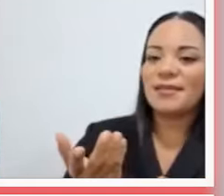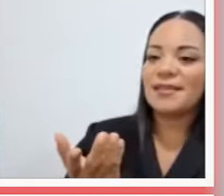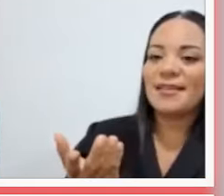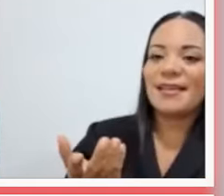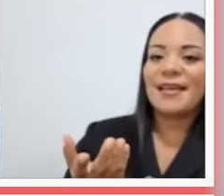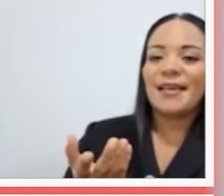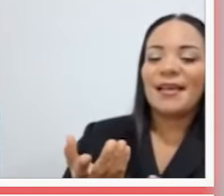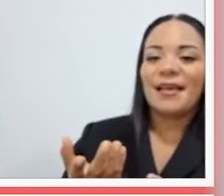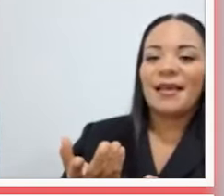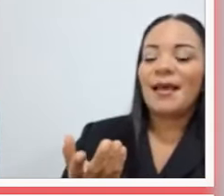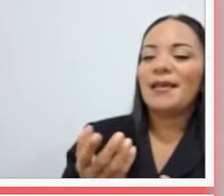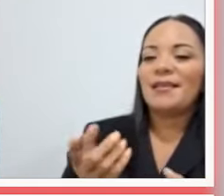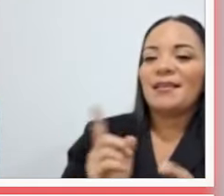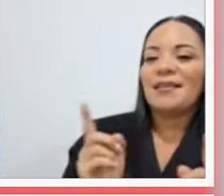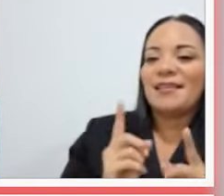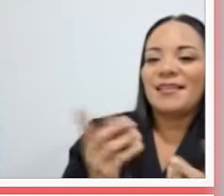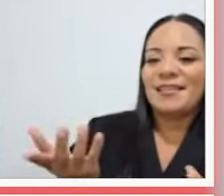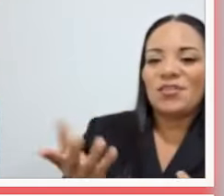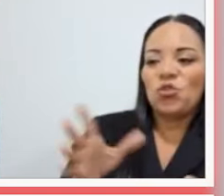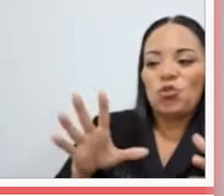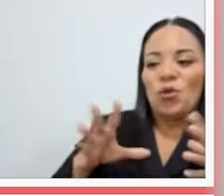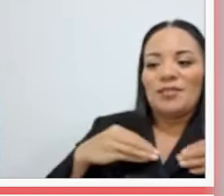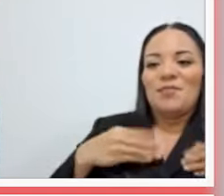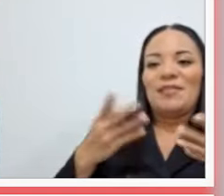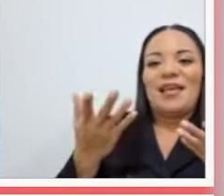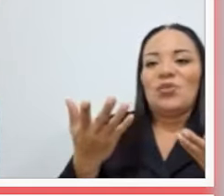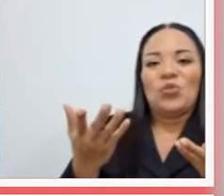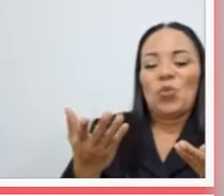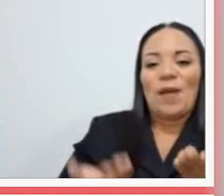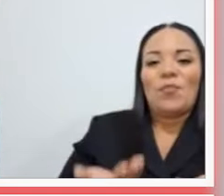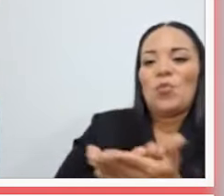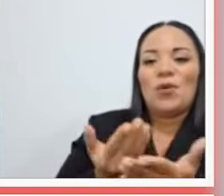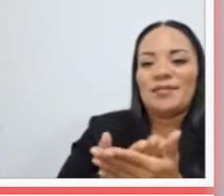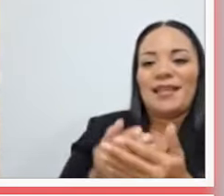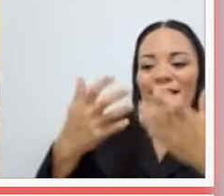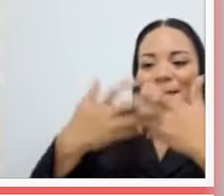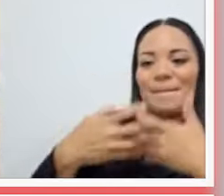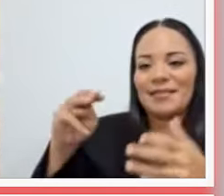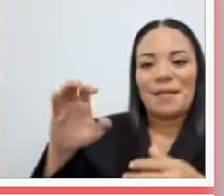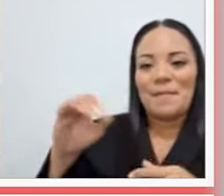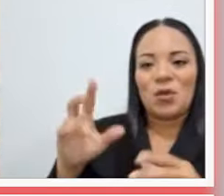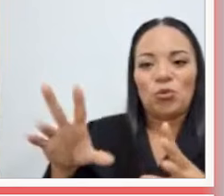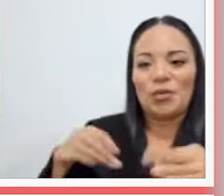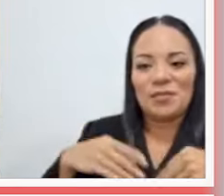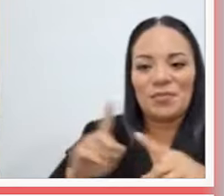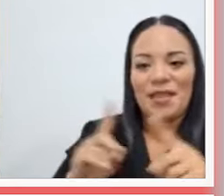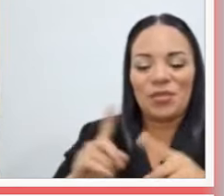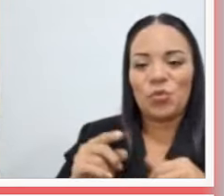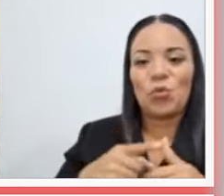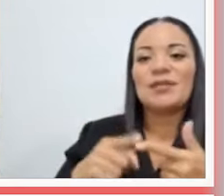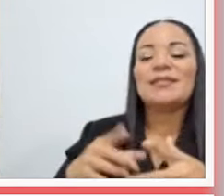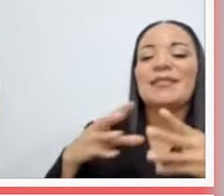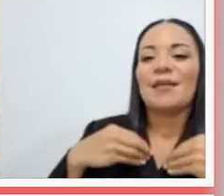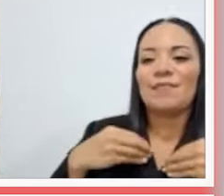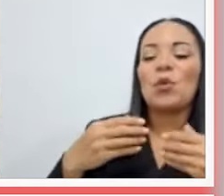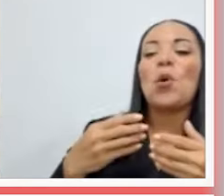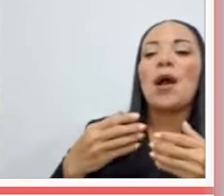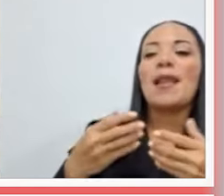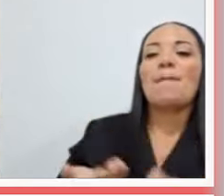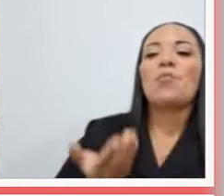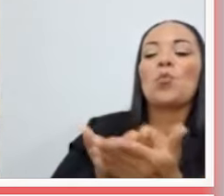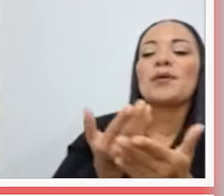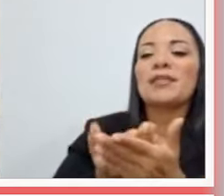Es que ni siquiera se está aceptando la propuesta de Constructora MECO. Lo que se está aceptando es la propuesta de un experto